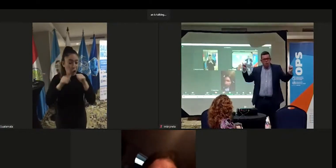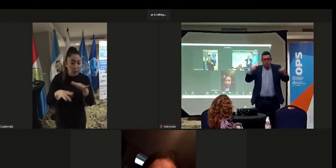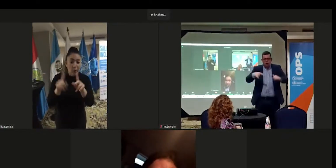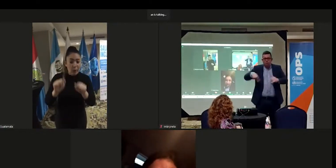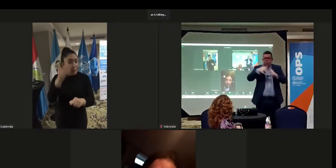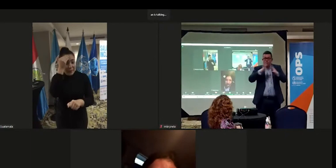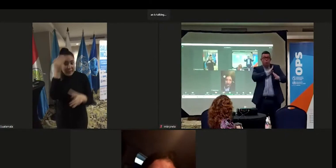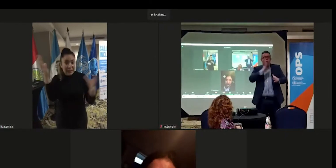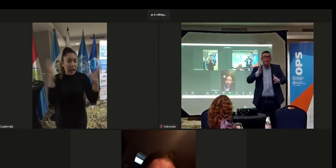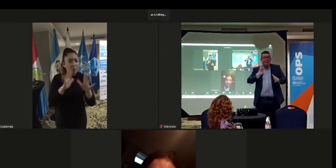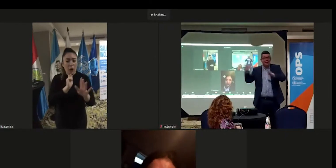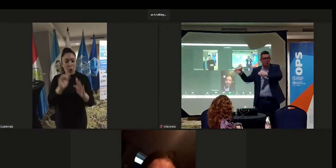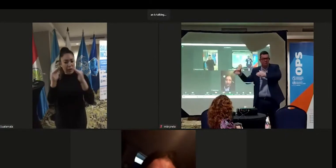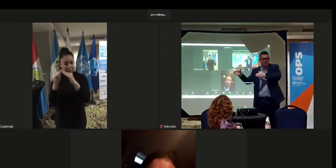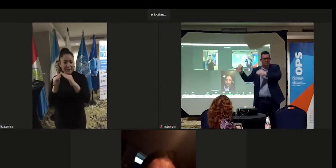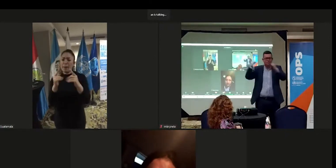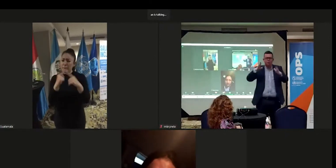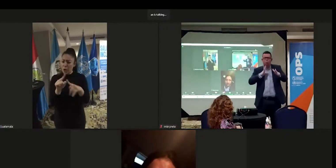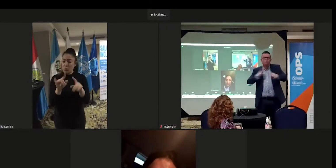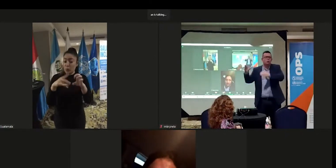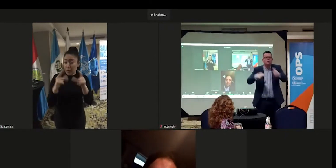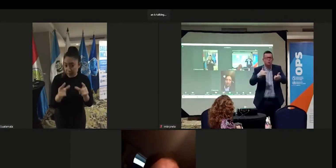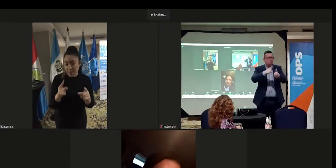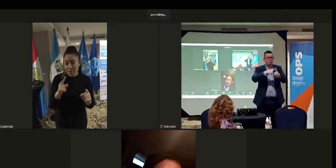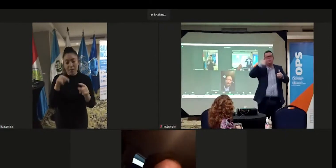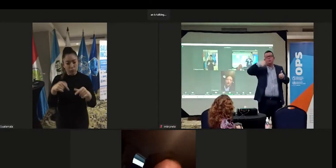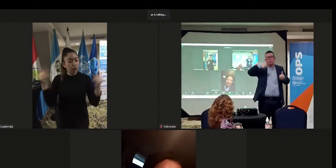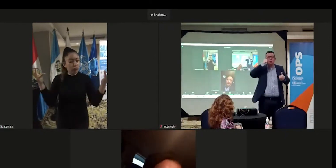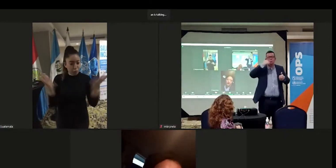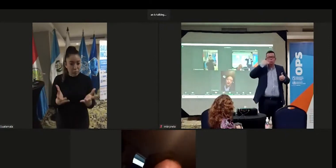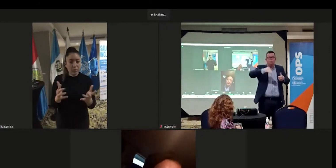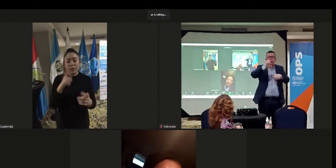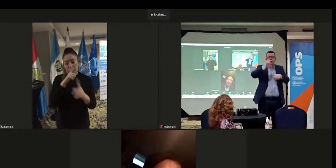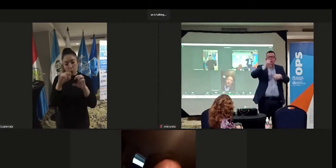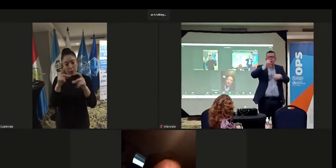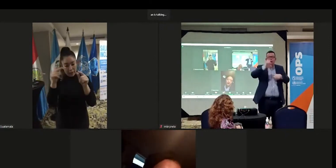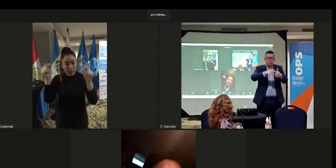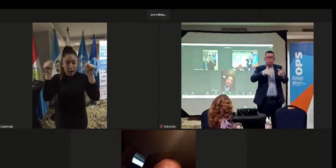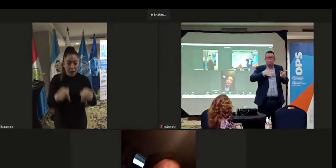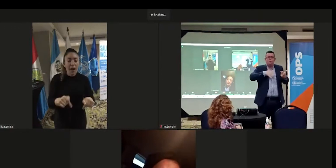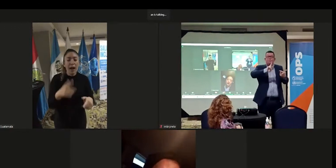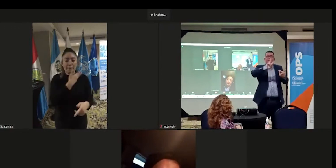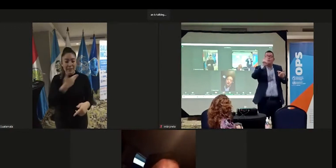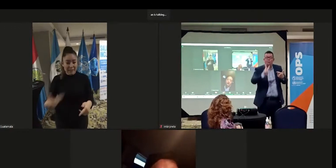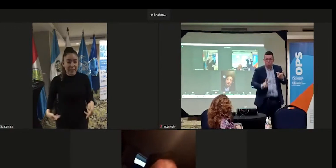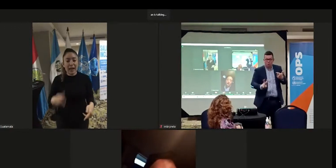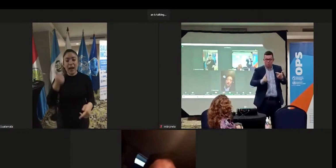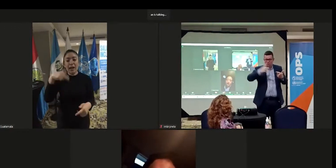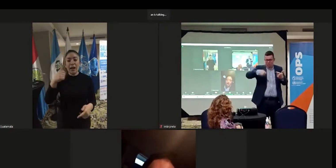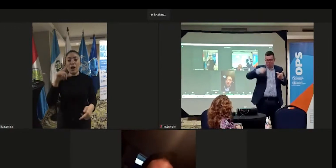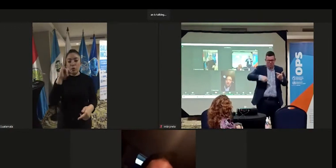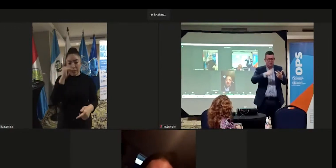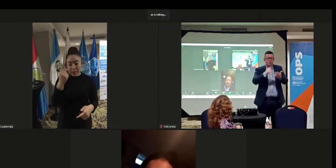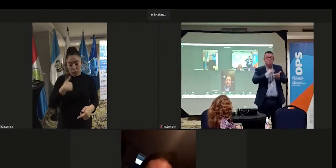presentes, muchos en sus casas, pero Junta Directiva, en pleno pudo estar aquí, Junta Directiva me refiero a la Presidenta Ana Lucía, mi